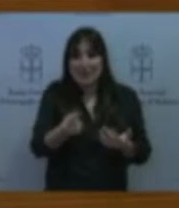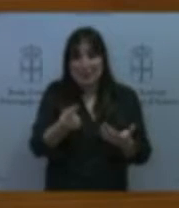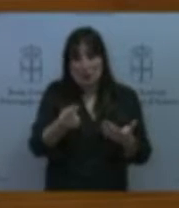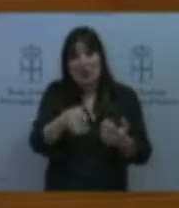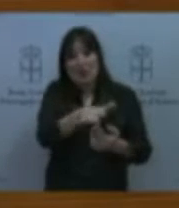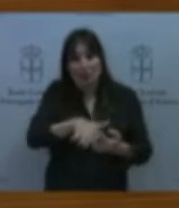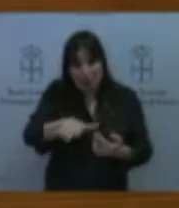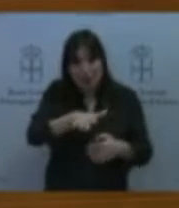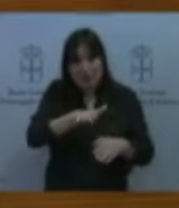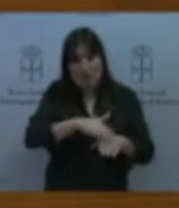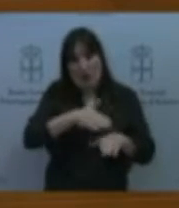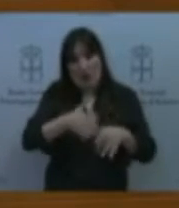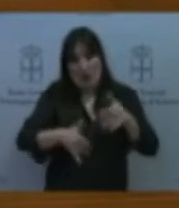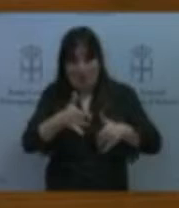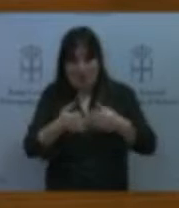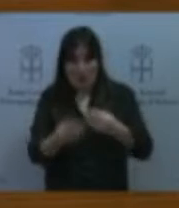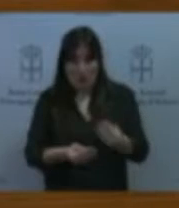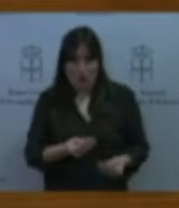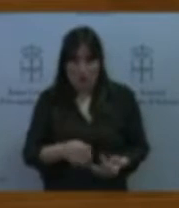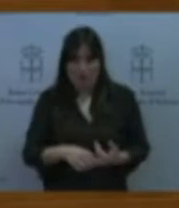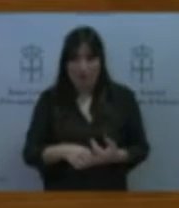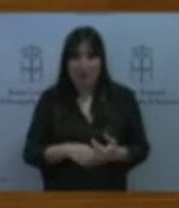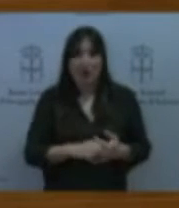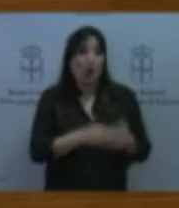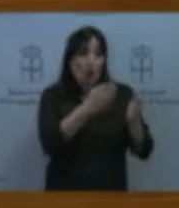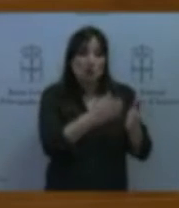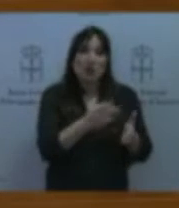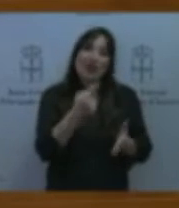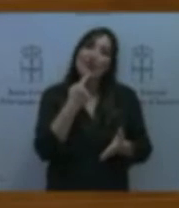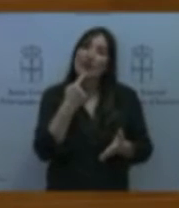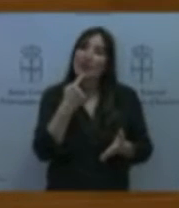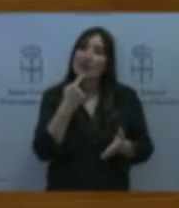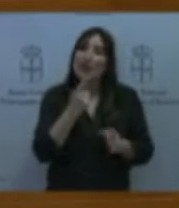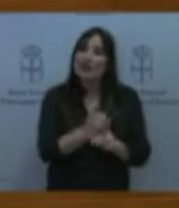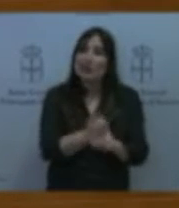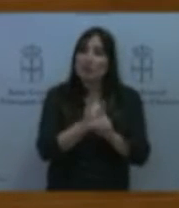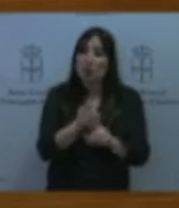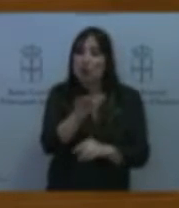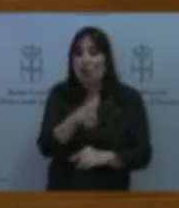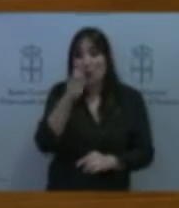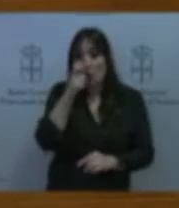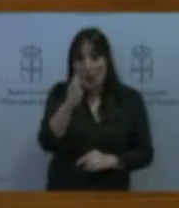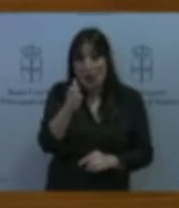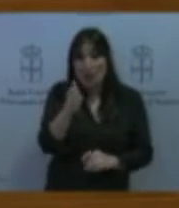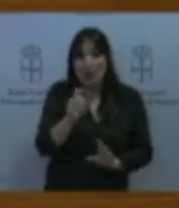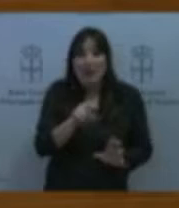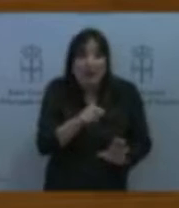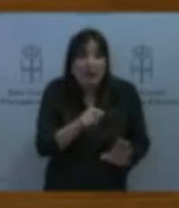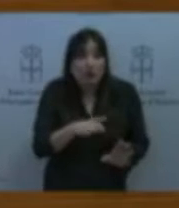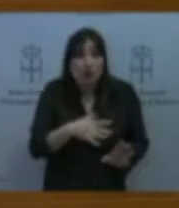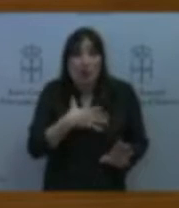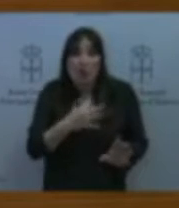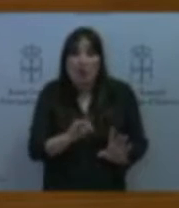se ha referido usted al transporte rural y ese seguramente era el objetivo de la iniciativa de la interpelación